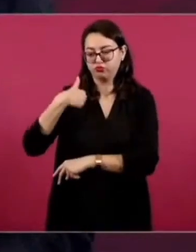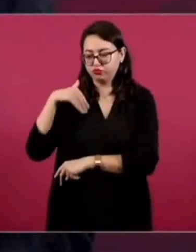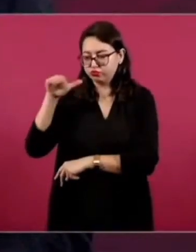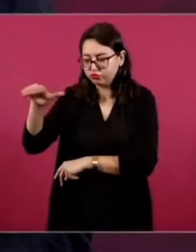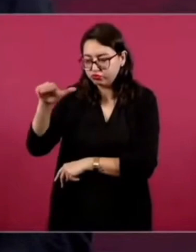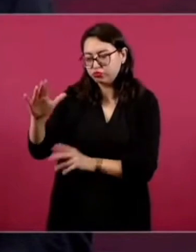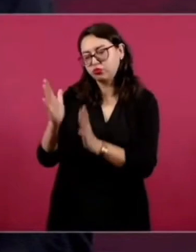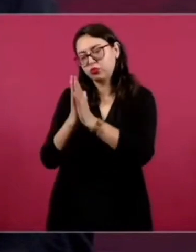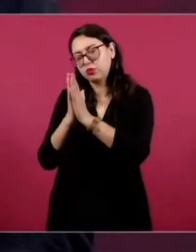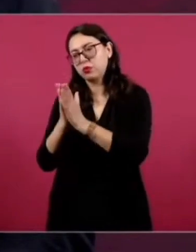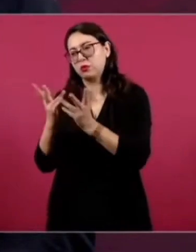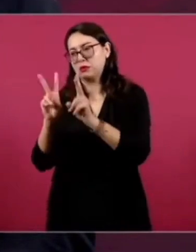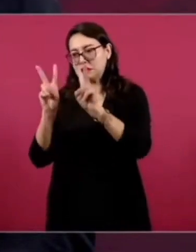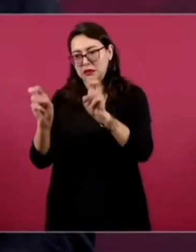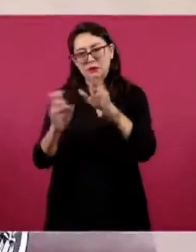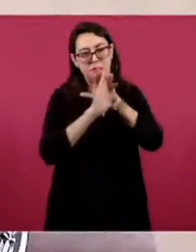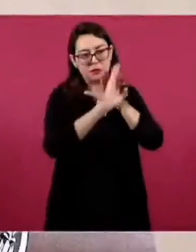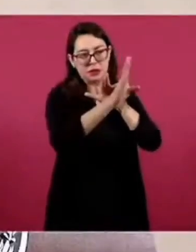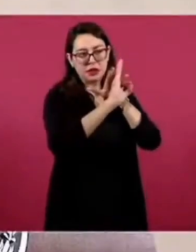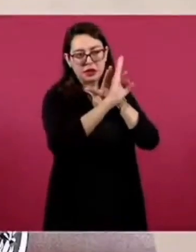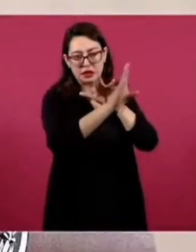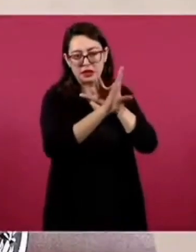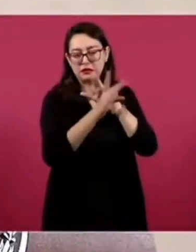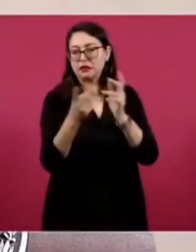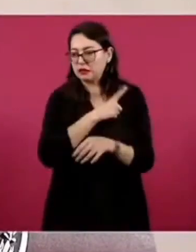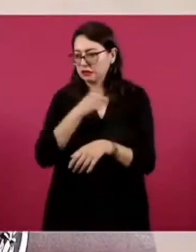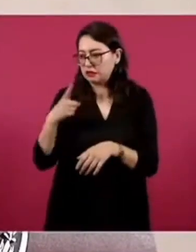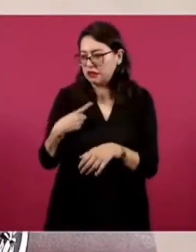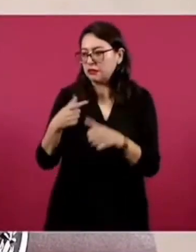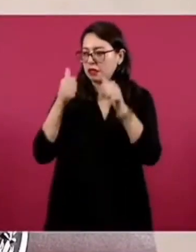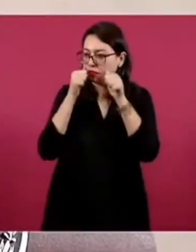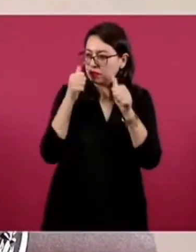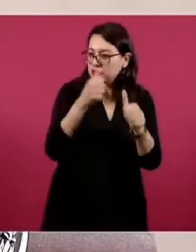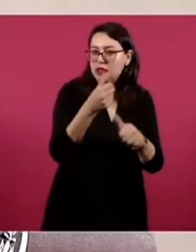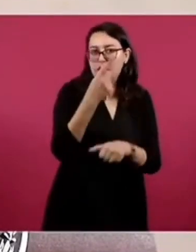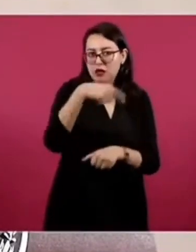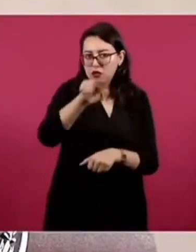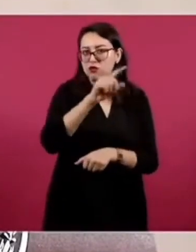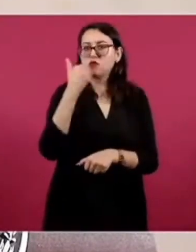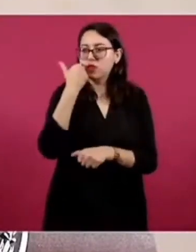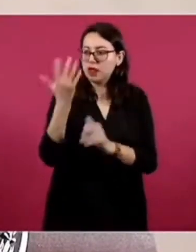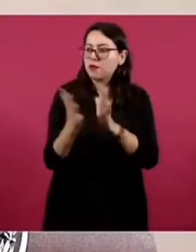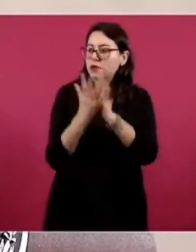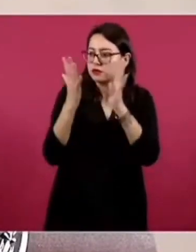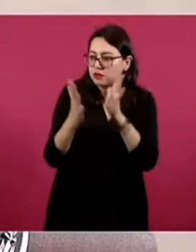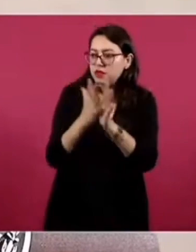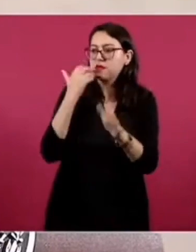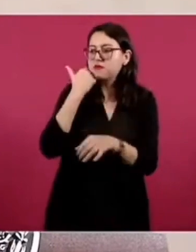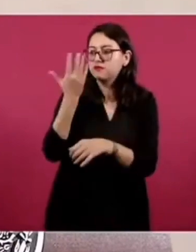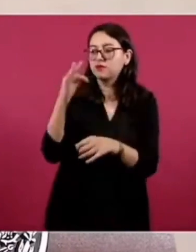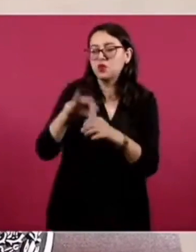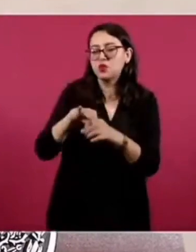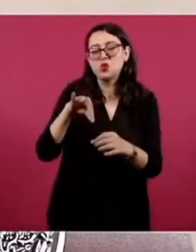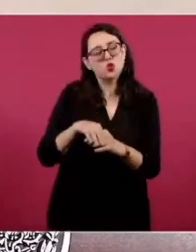pedí eso y me dijeron que iba a ser muy difícil y que no